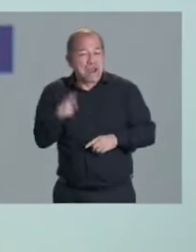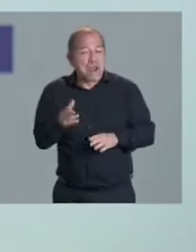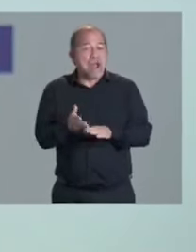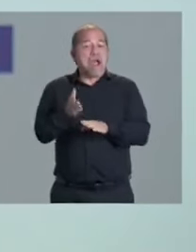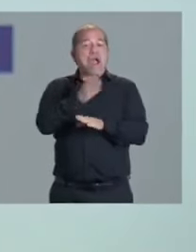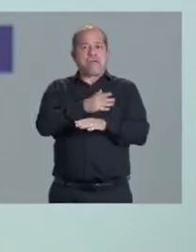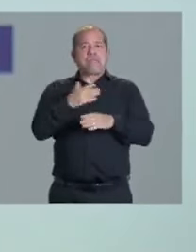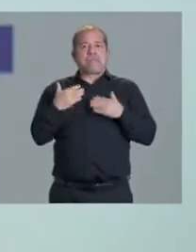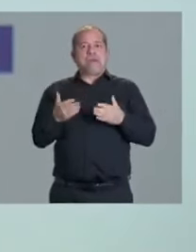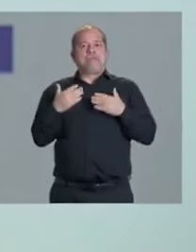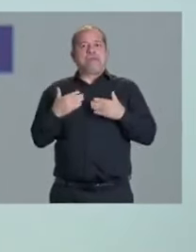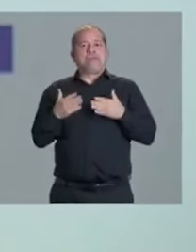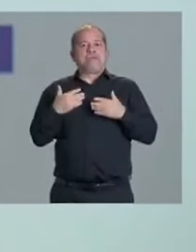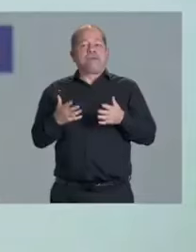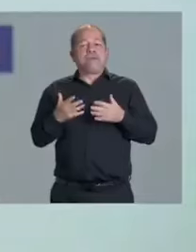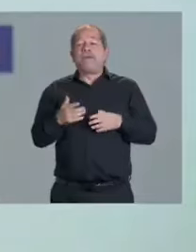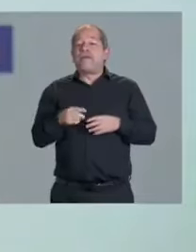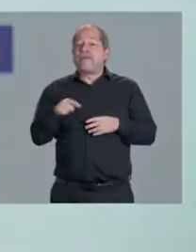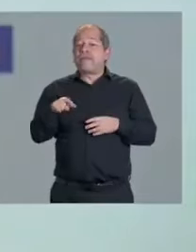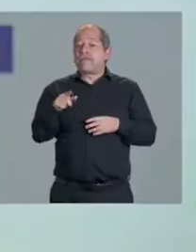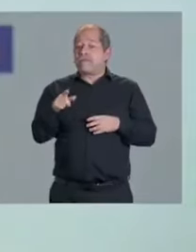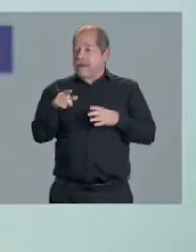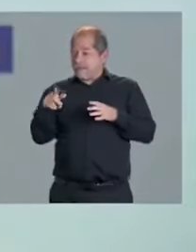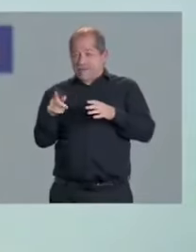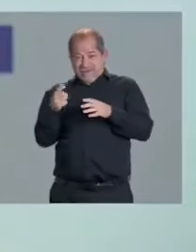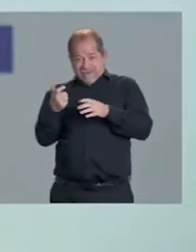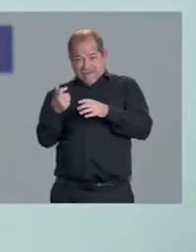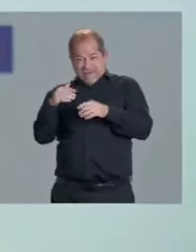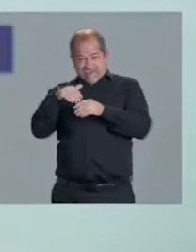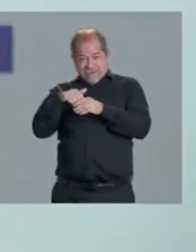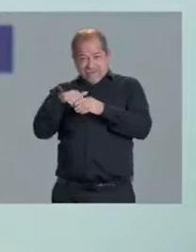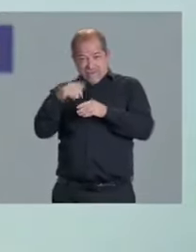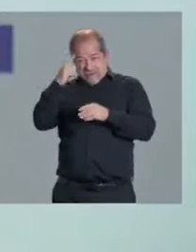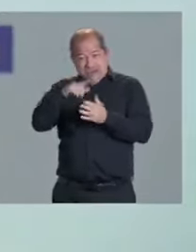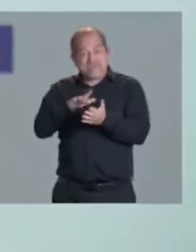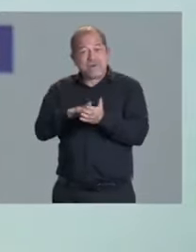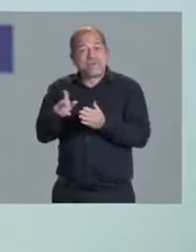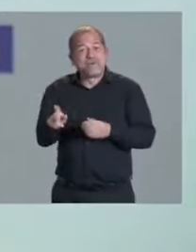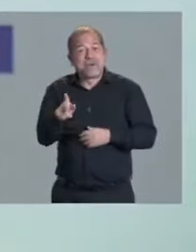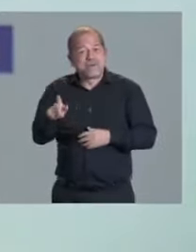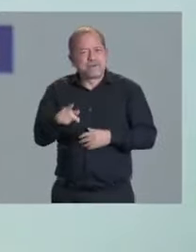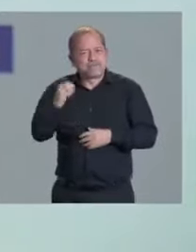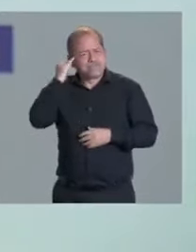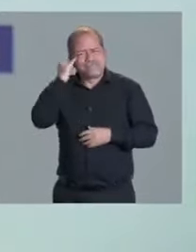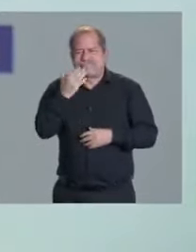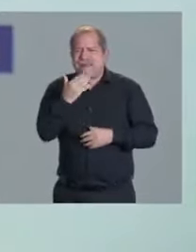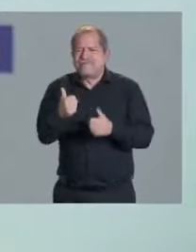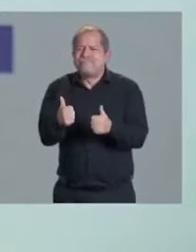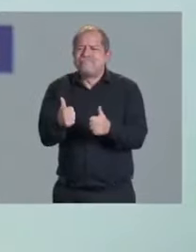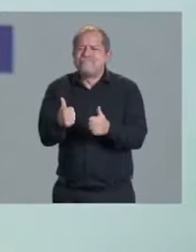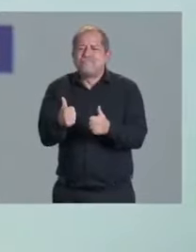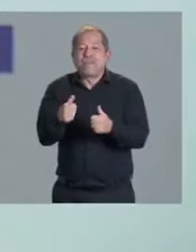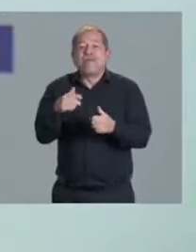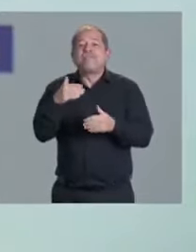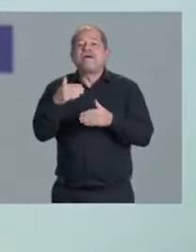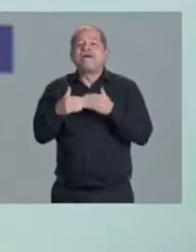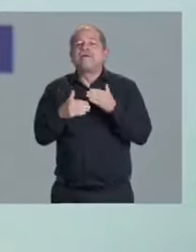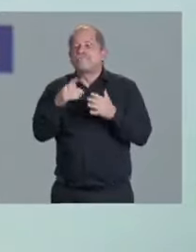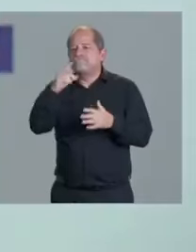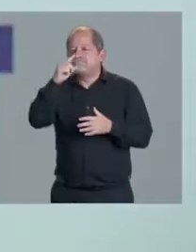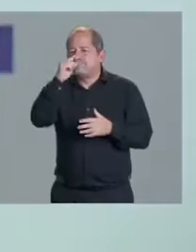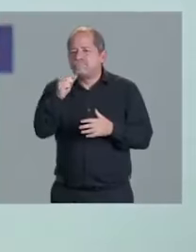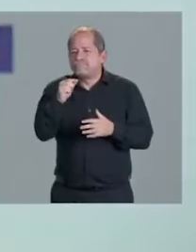Infraestructura de los Pueblos Indígenas era una realidad. Esto es lo que pasó con los gobiernos de Morena. Prácticamente lo